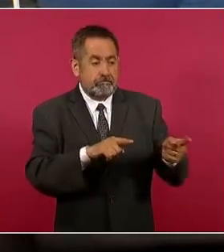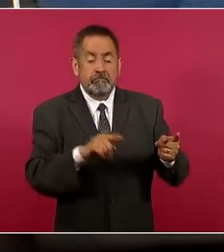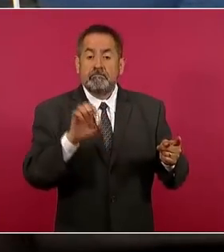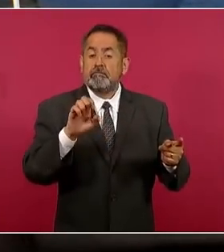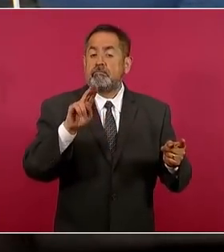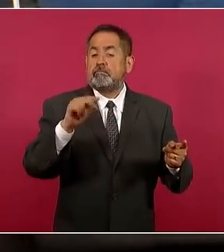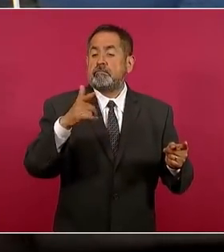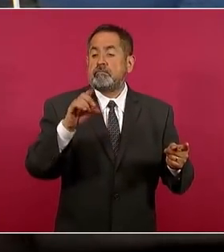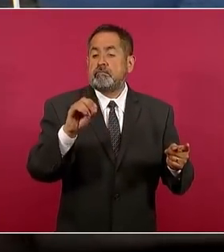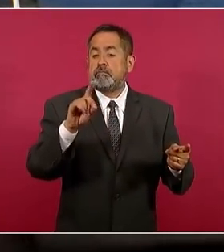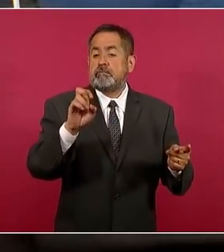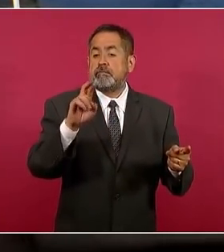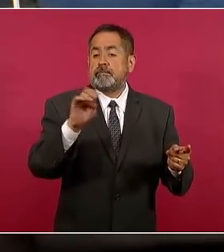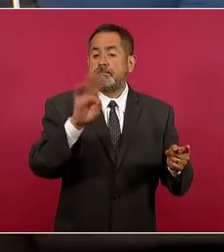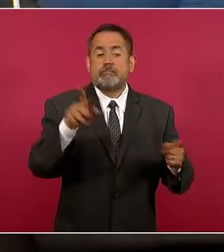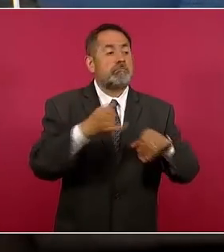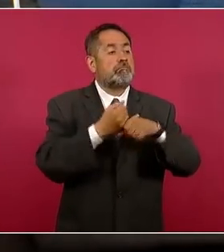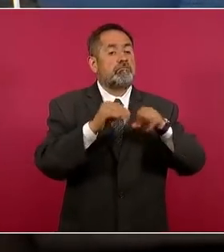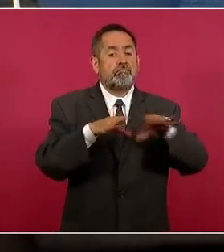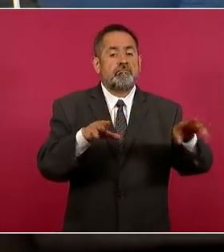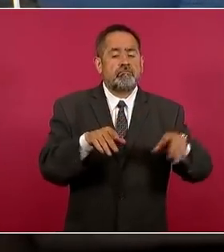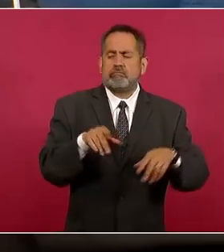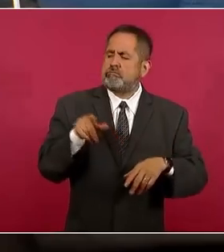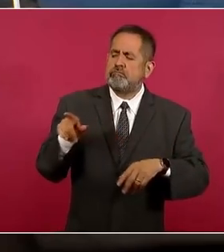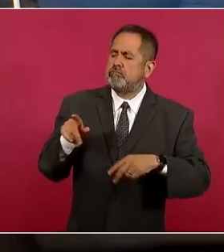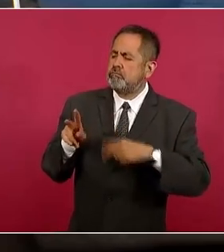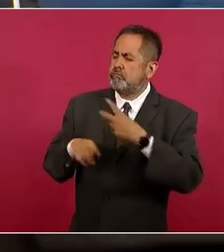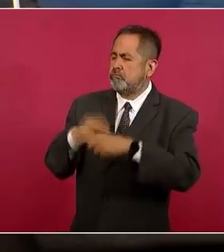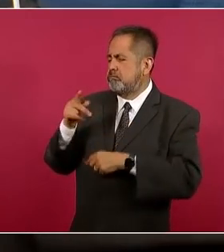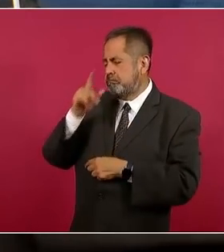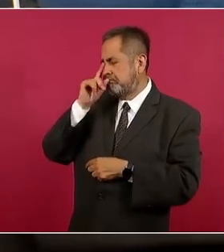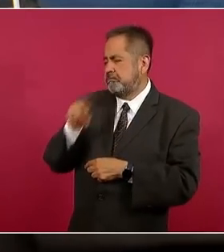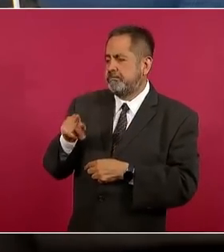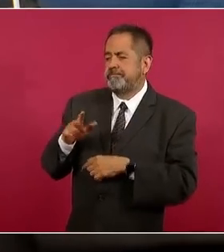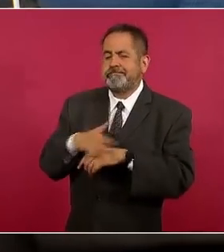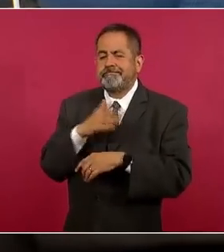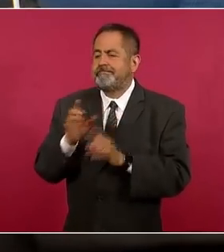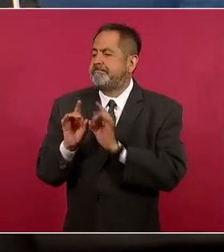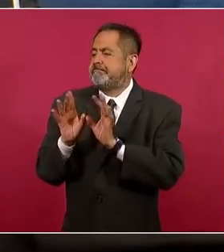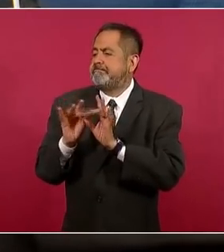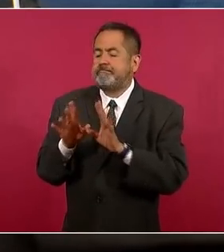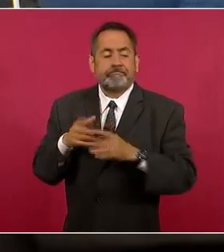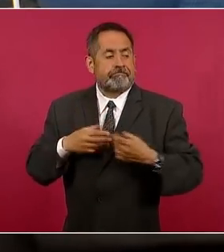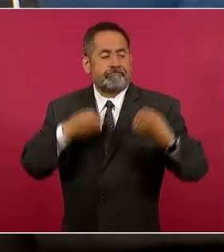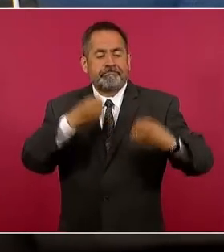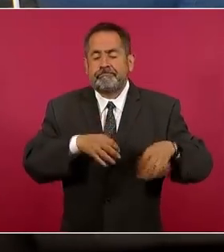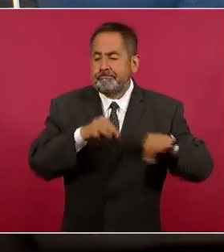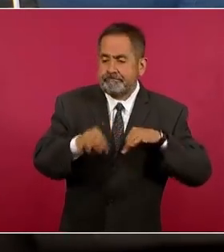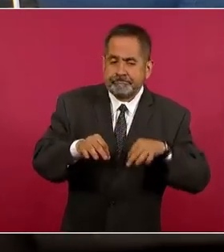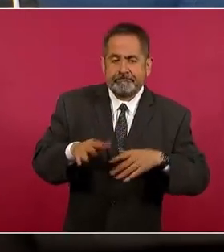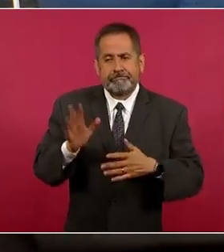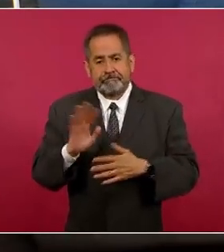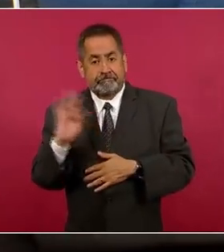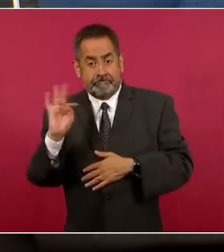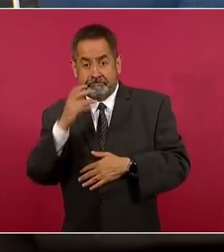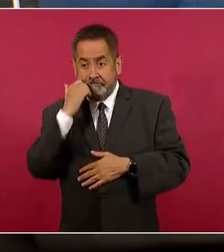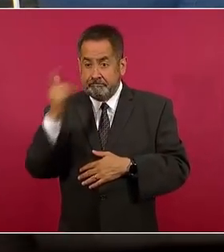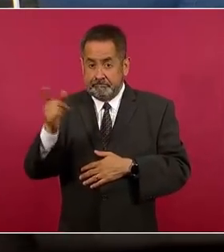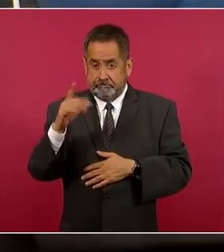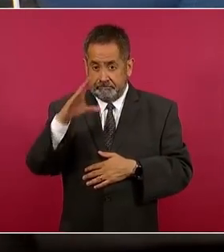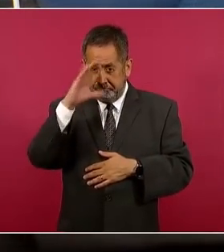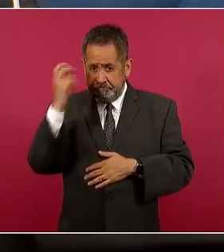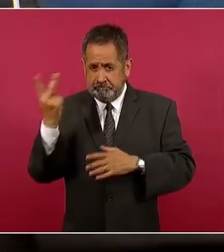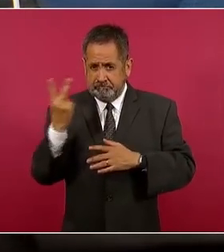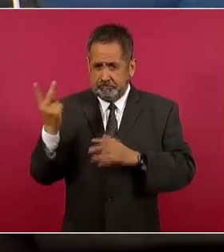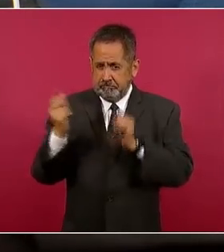Derbez lo que publicó fue que no había faltado por capricho, sino por una cuestión laboral y que si usted quería una fotografía